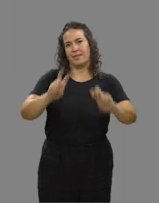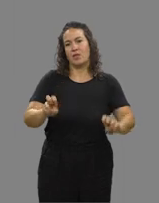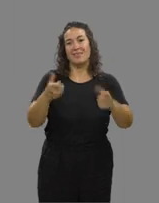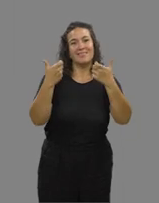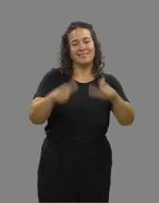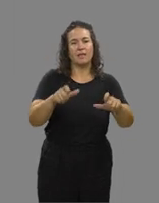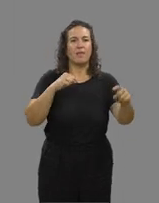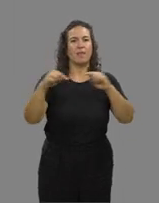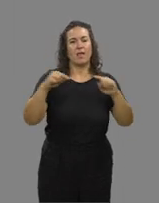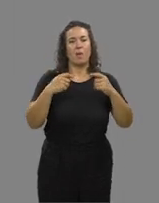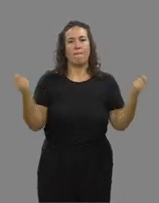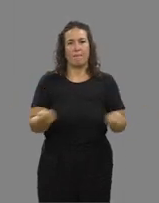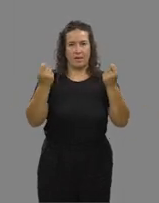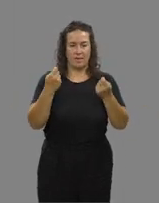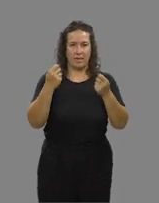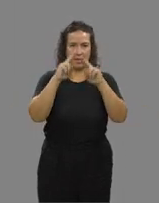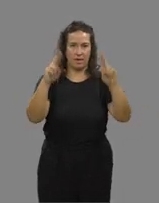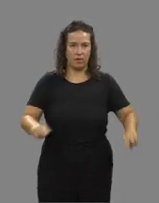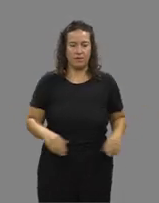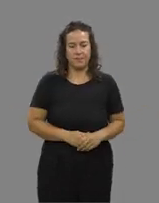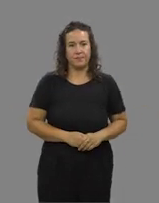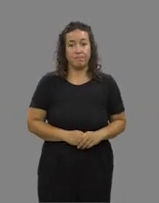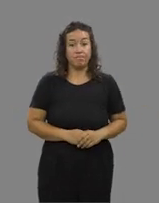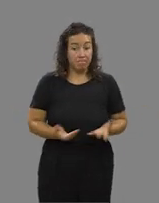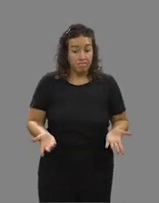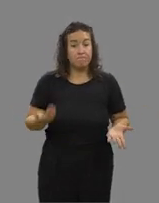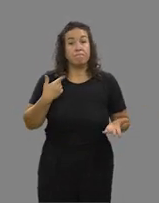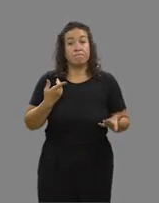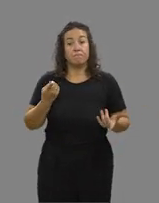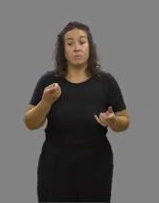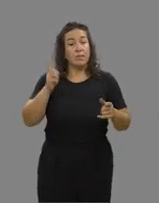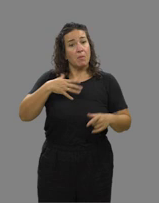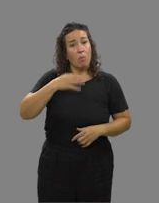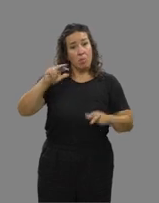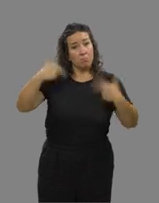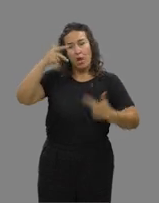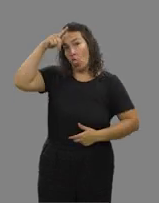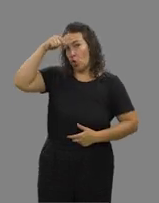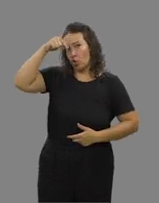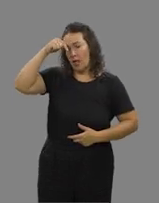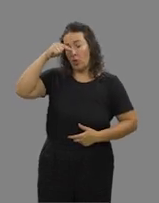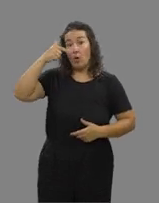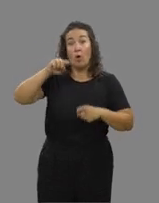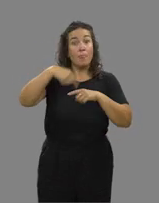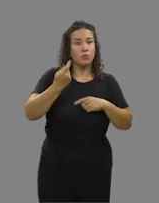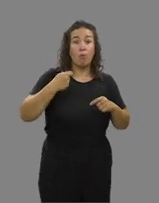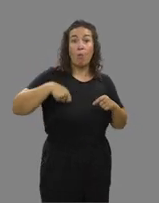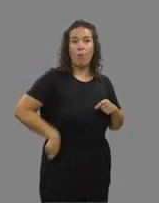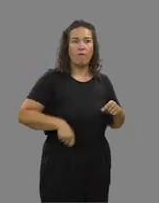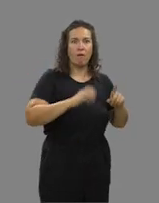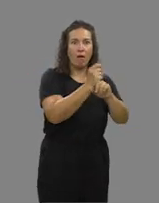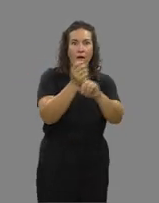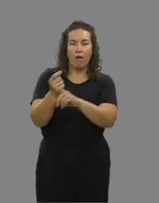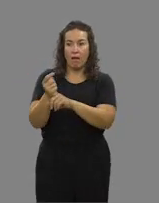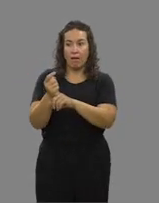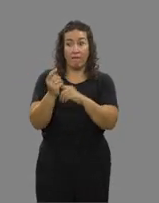en el ámbito de la Dirección de Marketing Internacional. Además de permitir el acceso al doctorado, las salidas profesionales a las que pueden optar